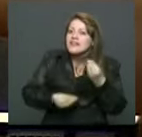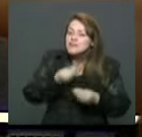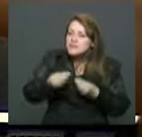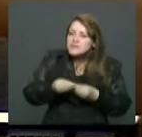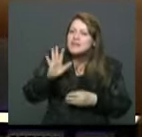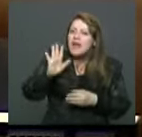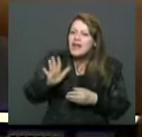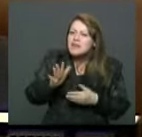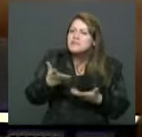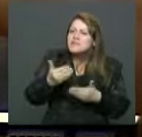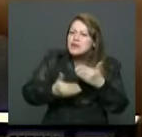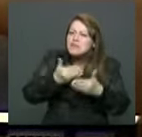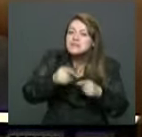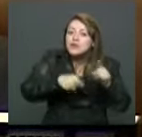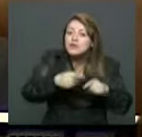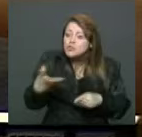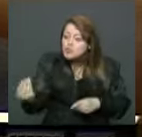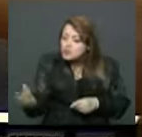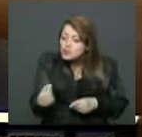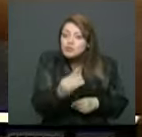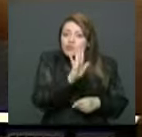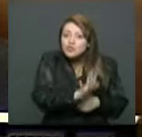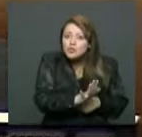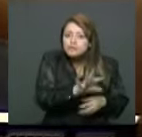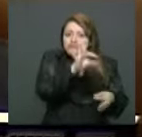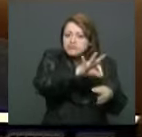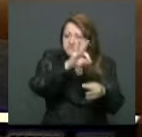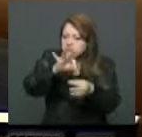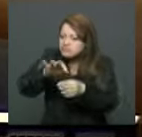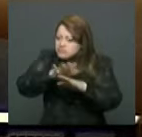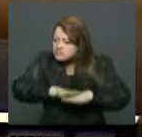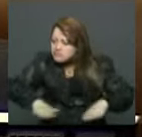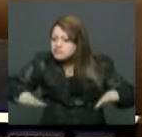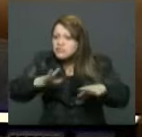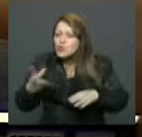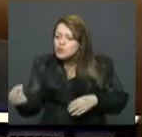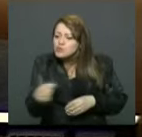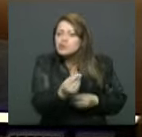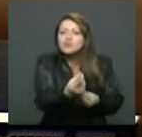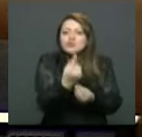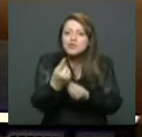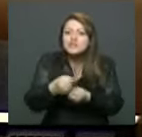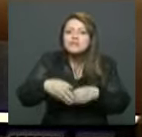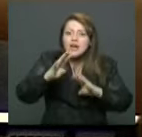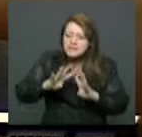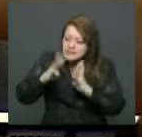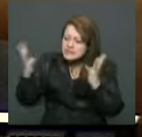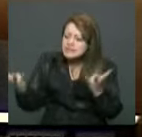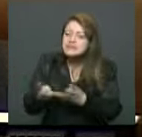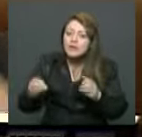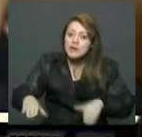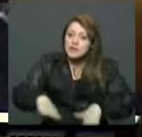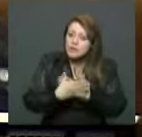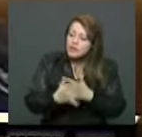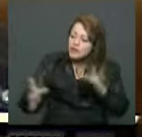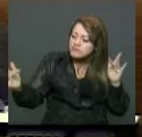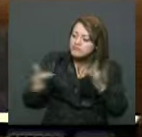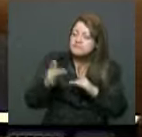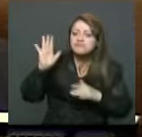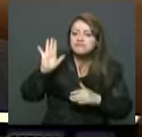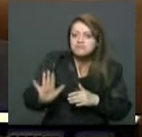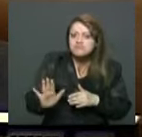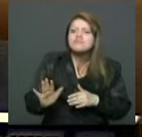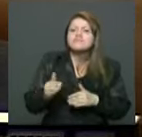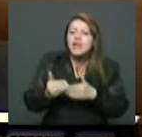descuenta de las curules que actualmente tiene el Senado de la República, llevaría a que la competencia por